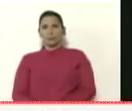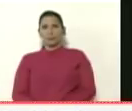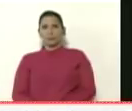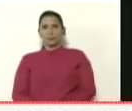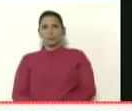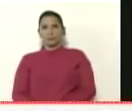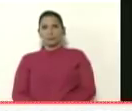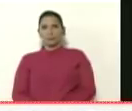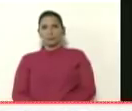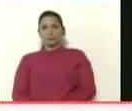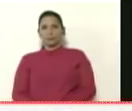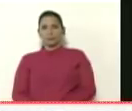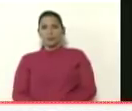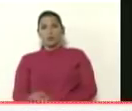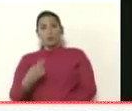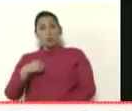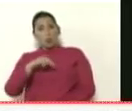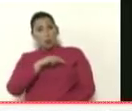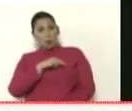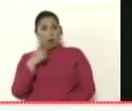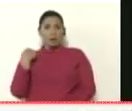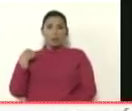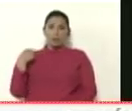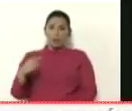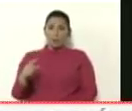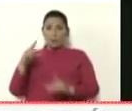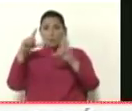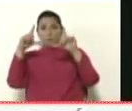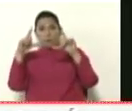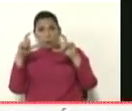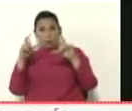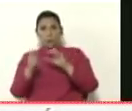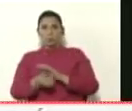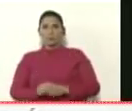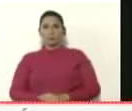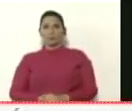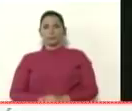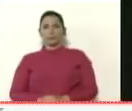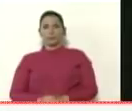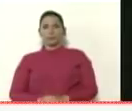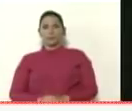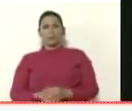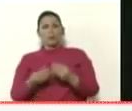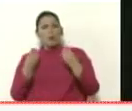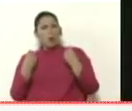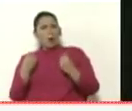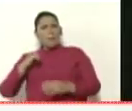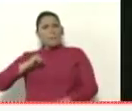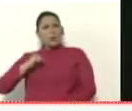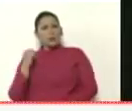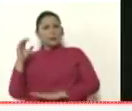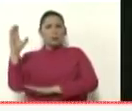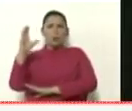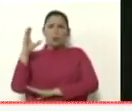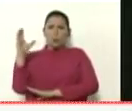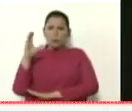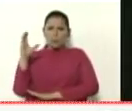si nosotros tenemos esa fotografía como es que la policía de Colombia